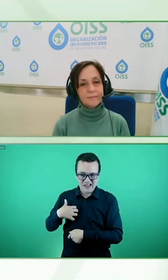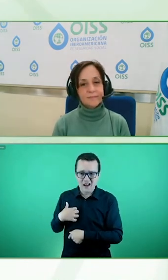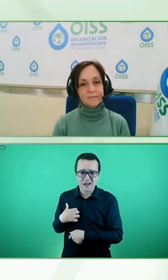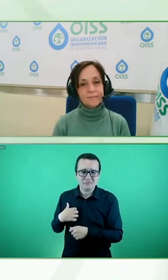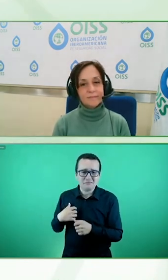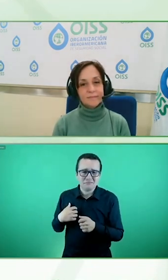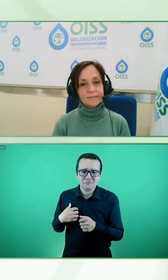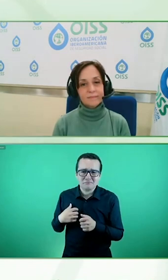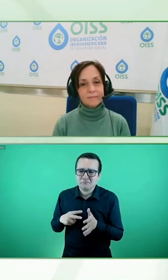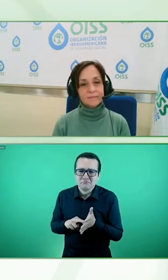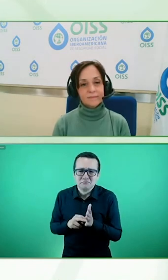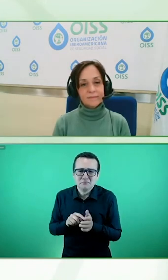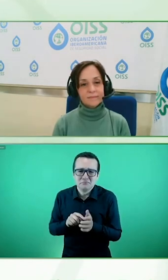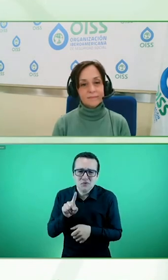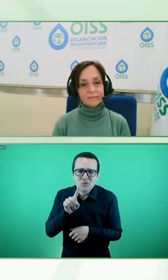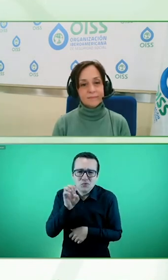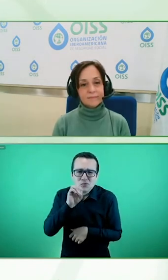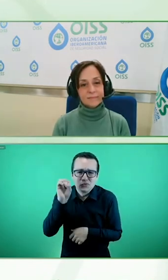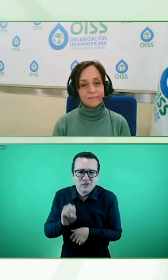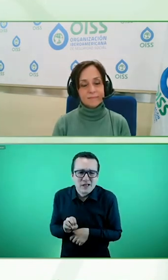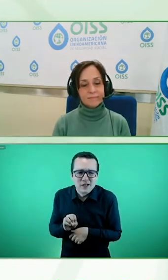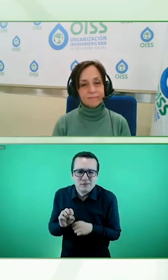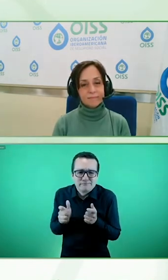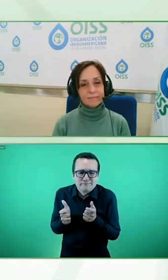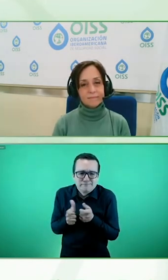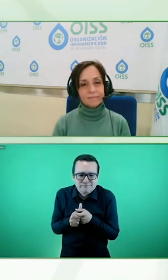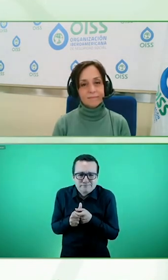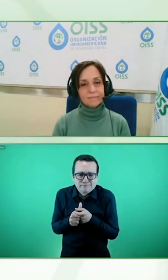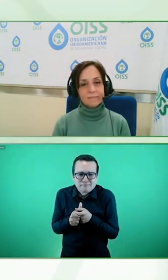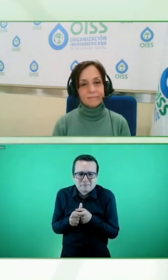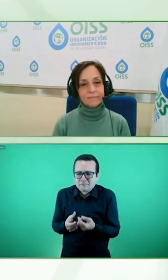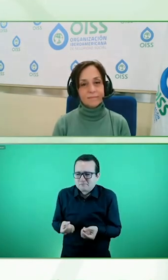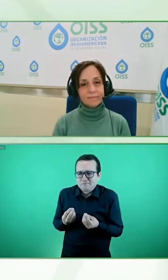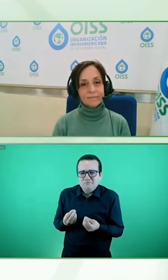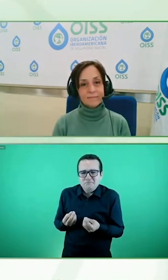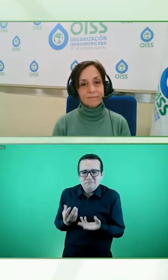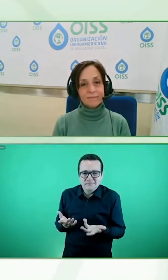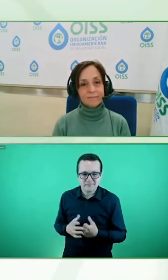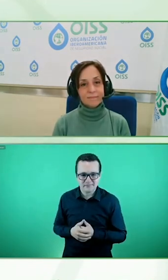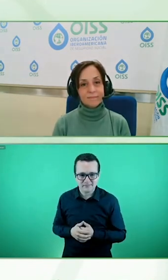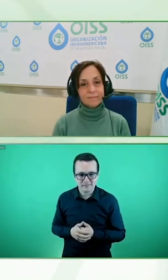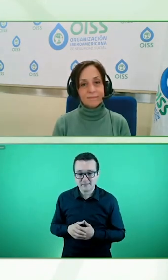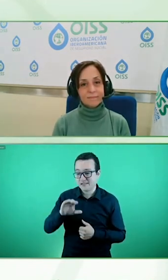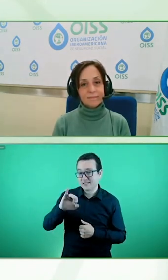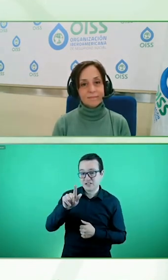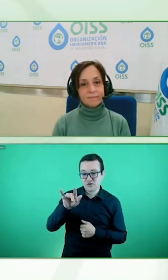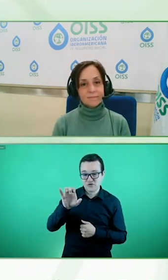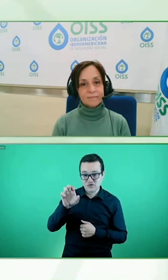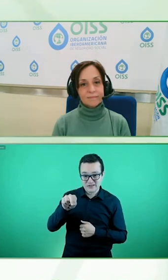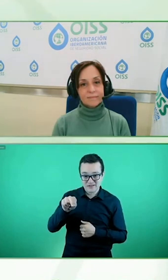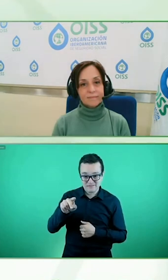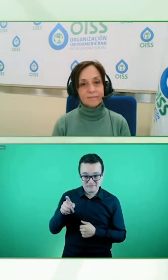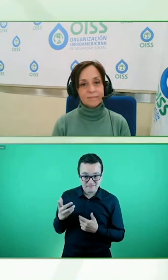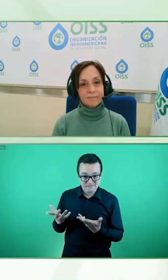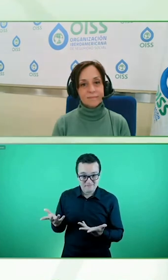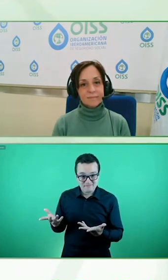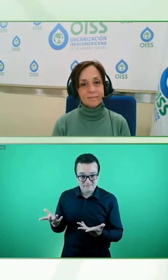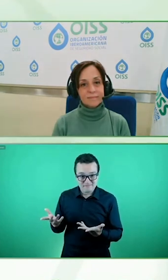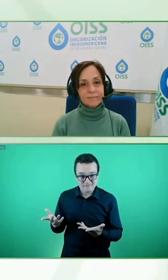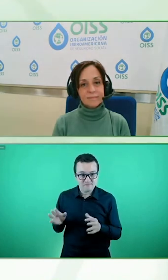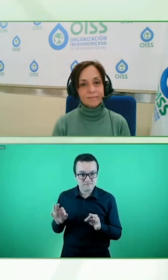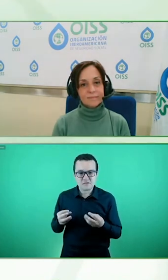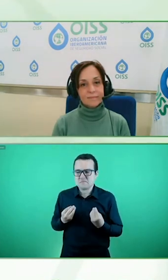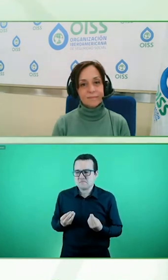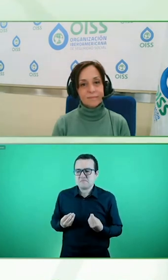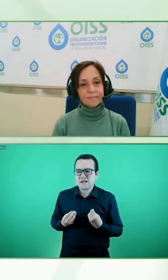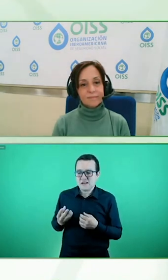de Procter & Gamble no la van a probar en ningún lado o sea si prueban algo acá y funciona lo escalamos al resto del mundo si prueban algo acá y no funciona no van a fundir la